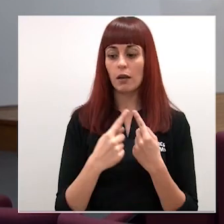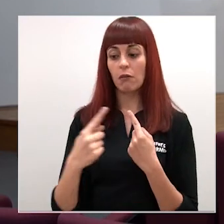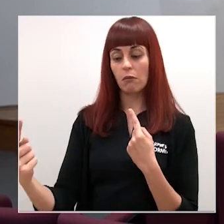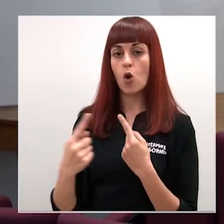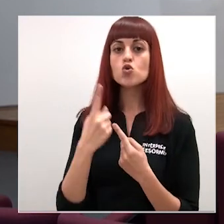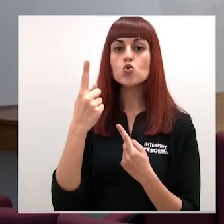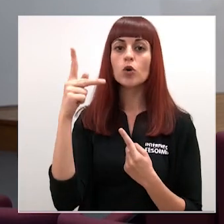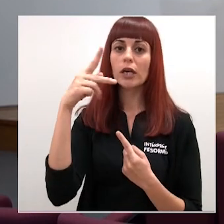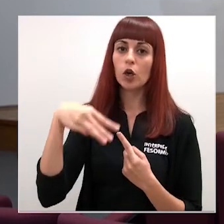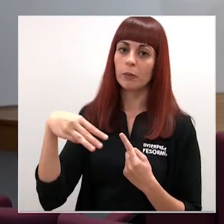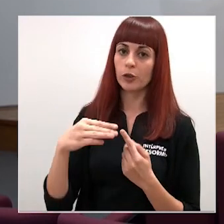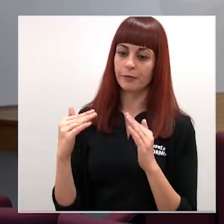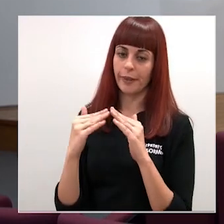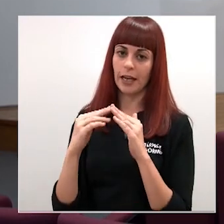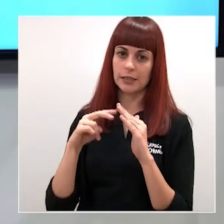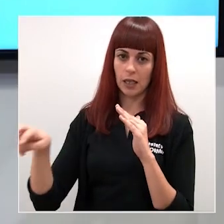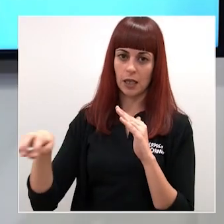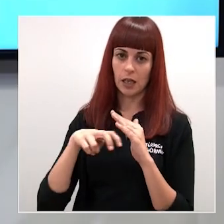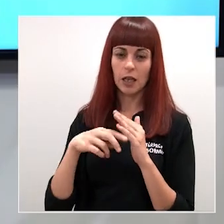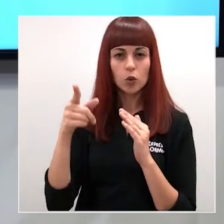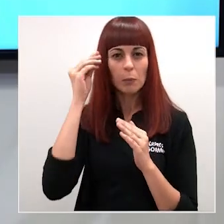piensan que hay que ser más o menos restrictivos